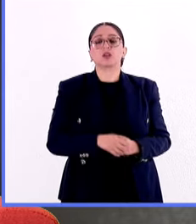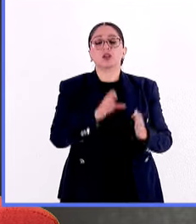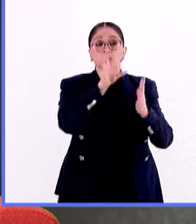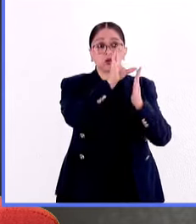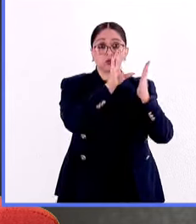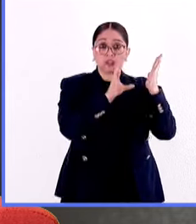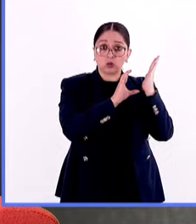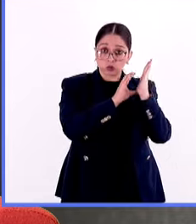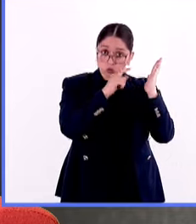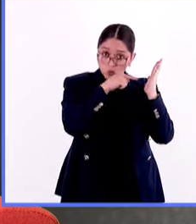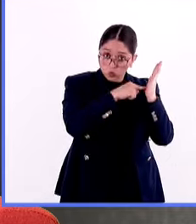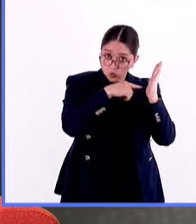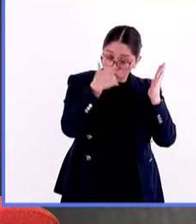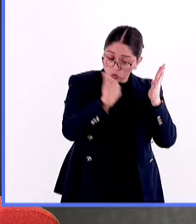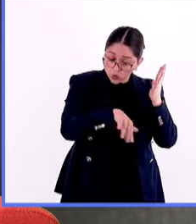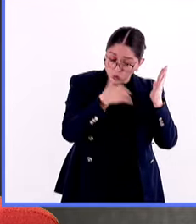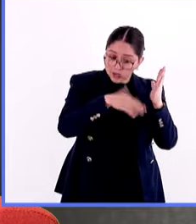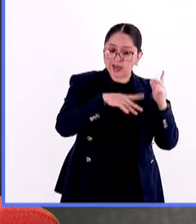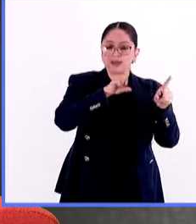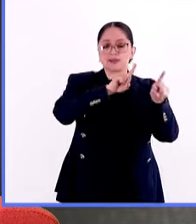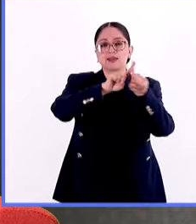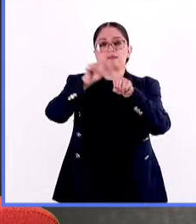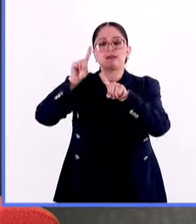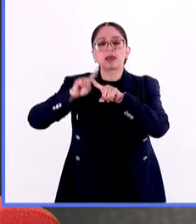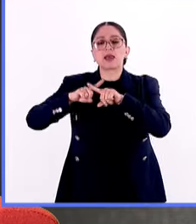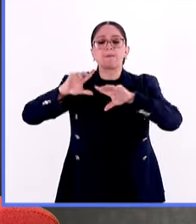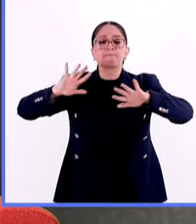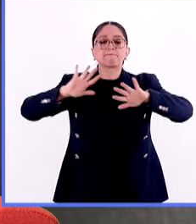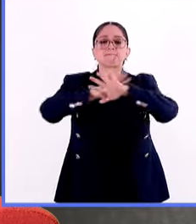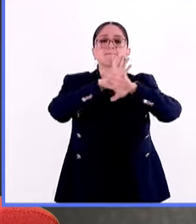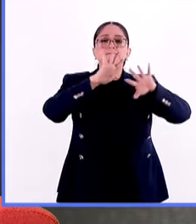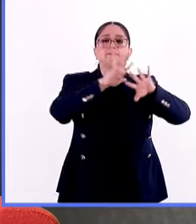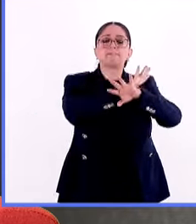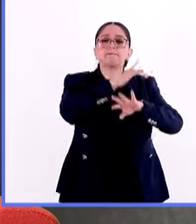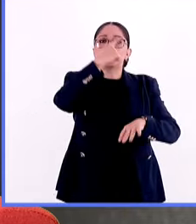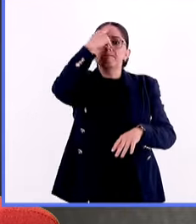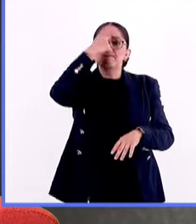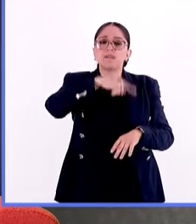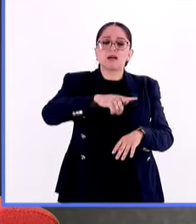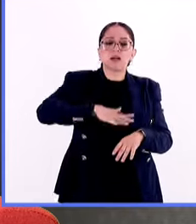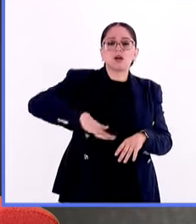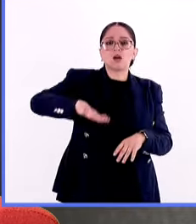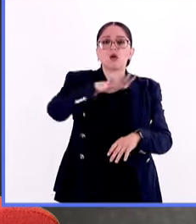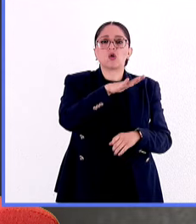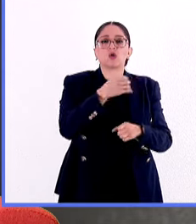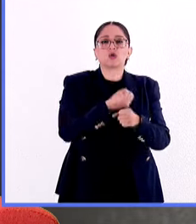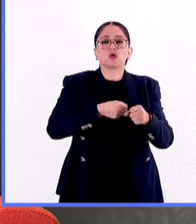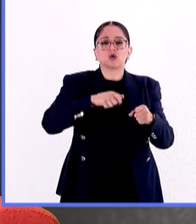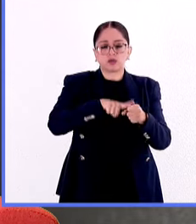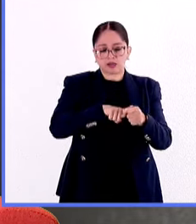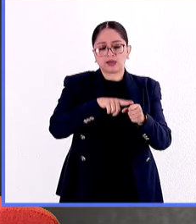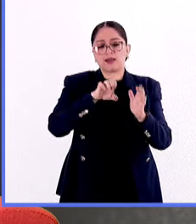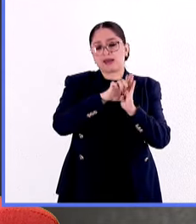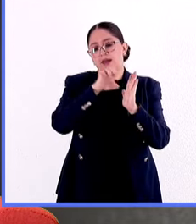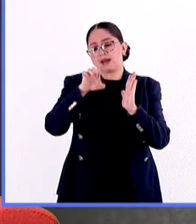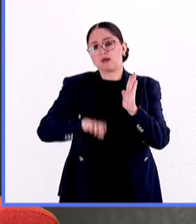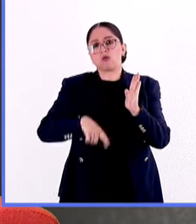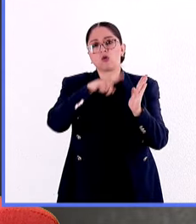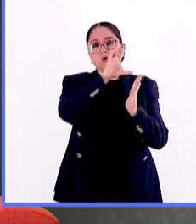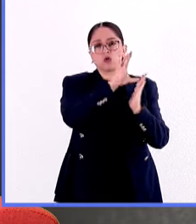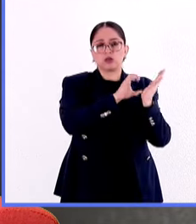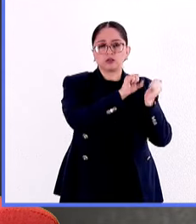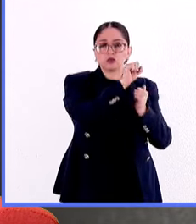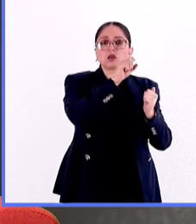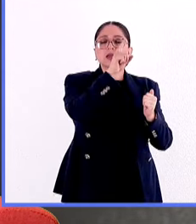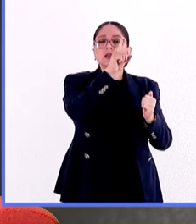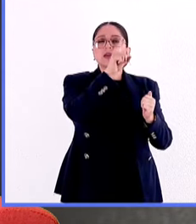mecanismo como otras constituciones de modificaciones para adaptarse a los cambios sociales, en el caso de nuestra constitución el artículo